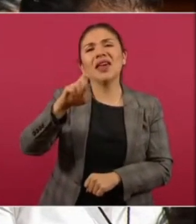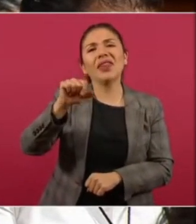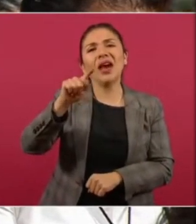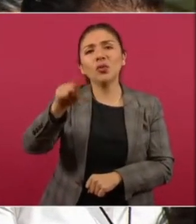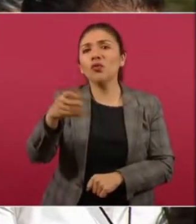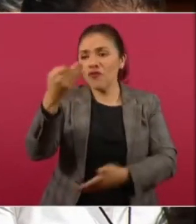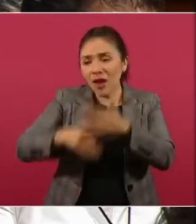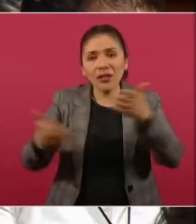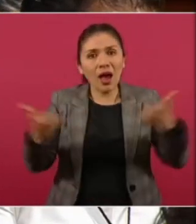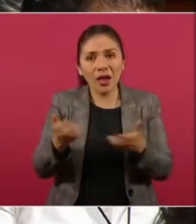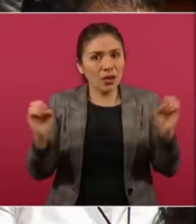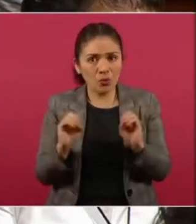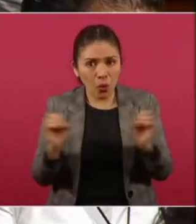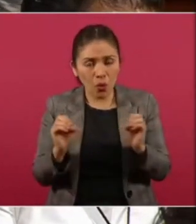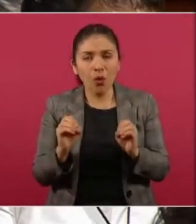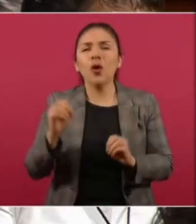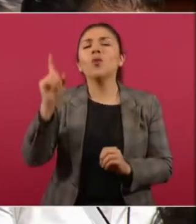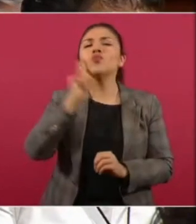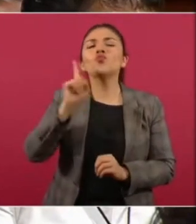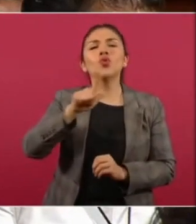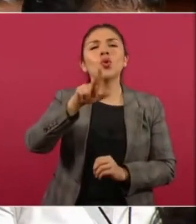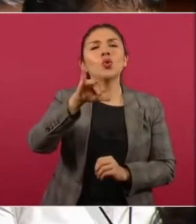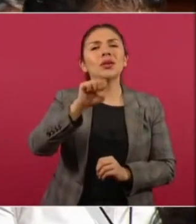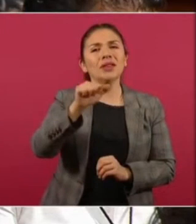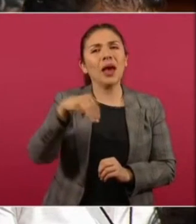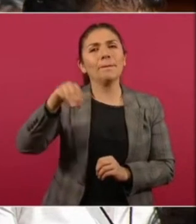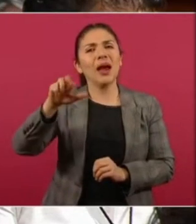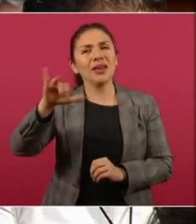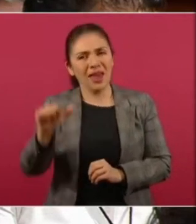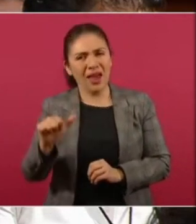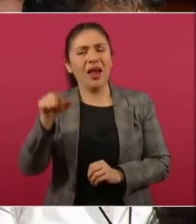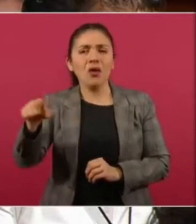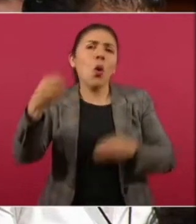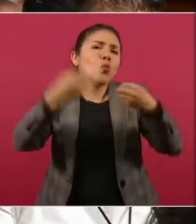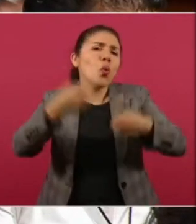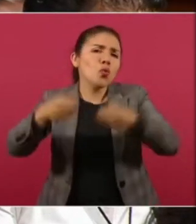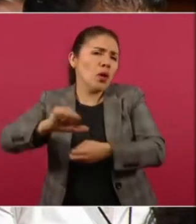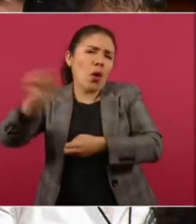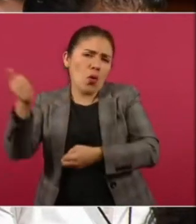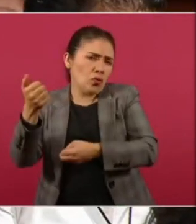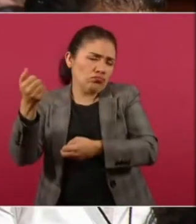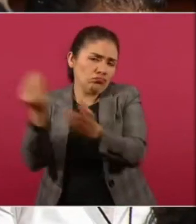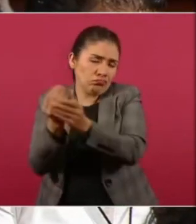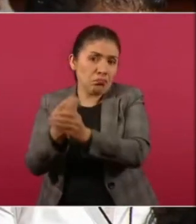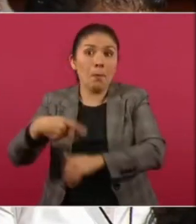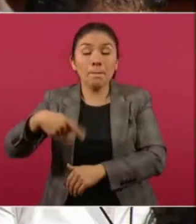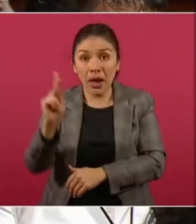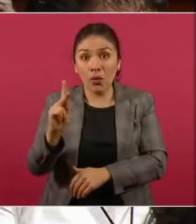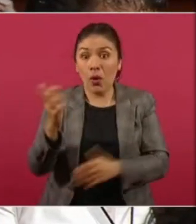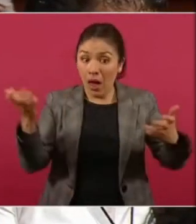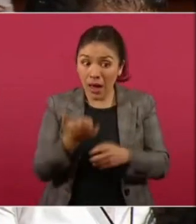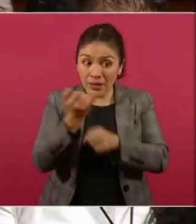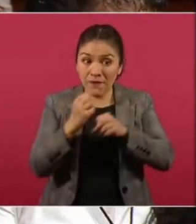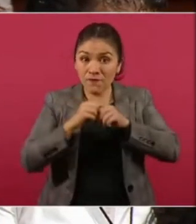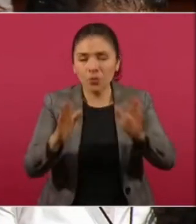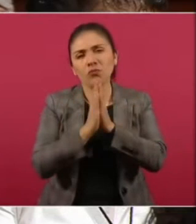no se hace. Entiendo que Luisa María anda ocupada en otras cosas, pero pues si se va a dar ese informe,